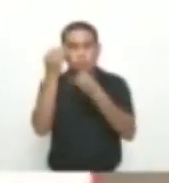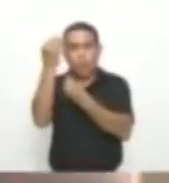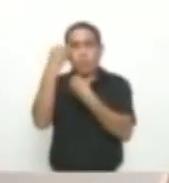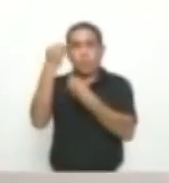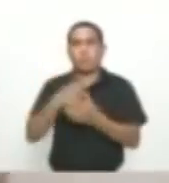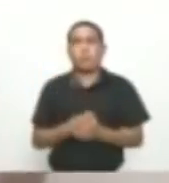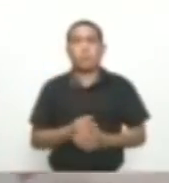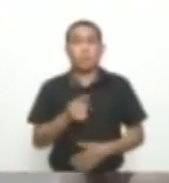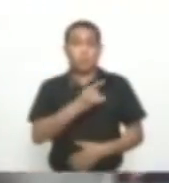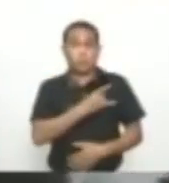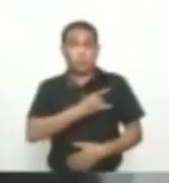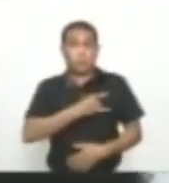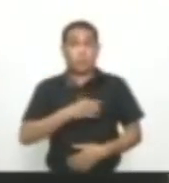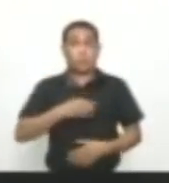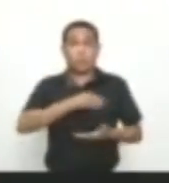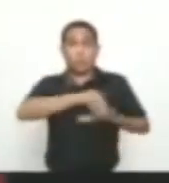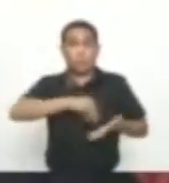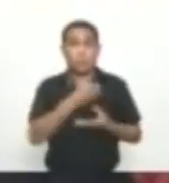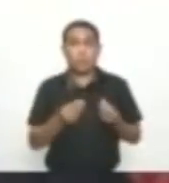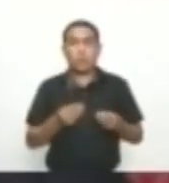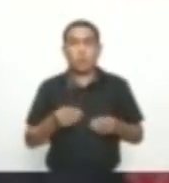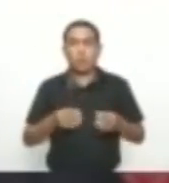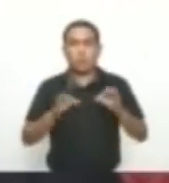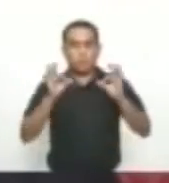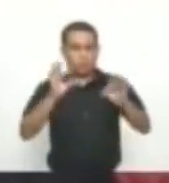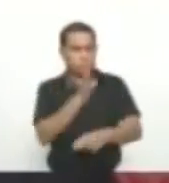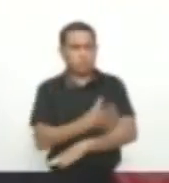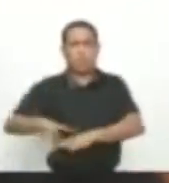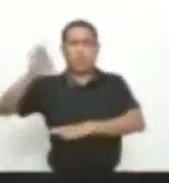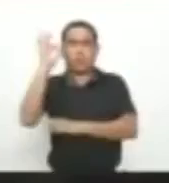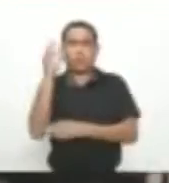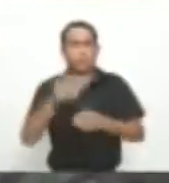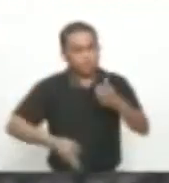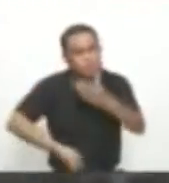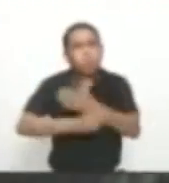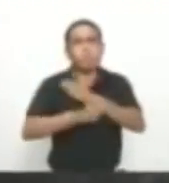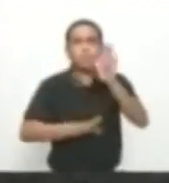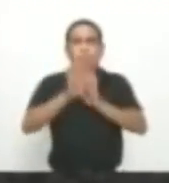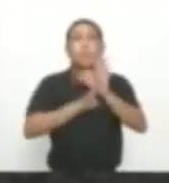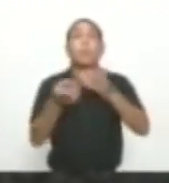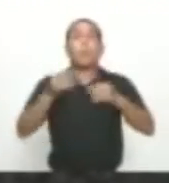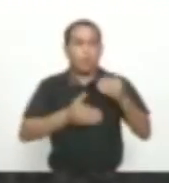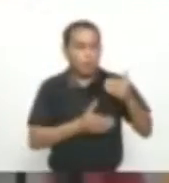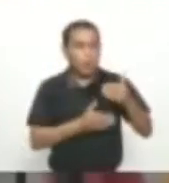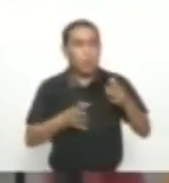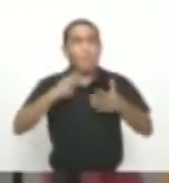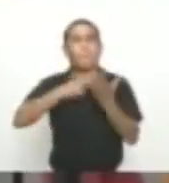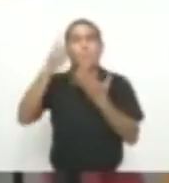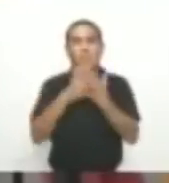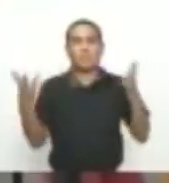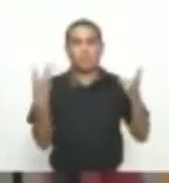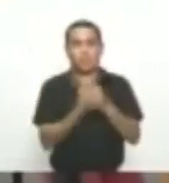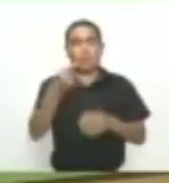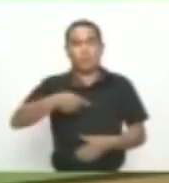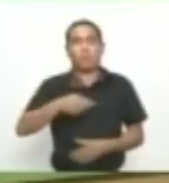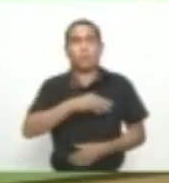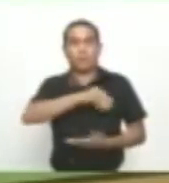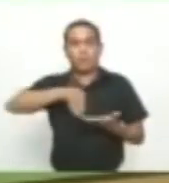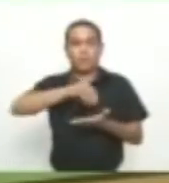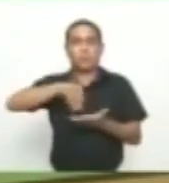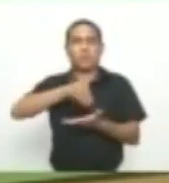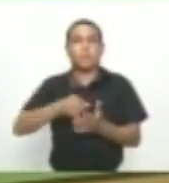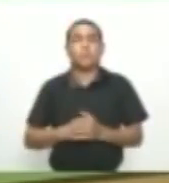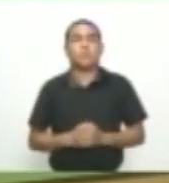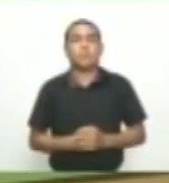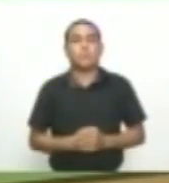Universidad Del Atlántico Apunta a aumentar Sus niveles de calidad Y fortalecer Los proyectos De inclusión En el departamento Y la